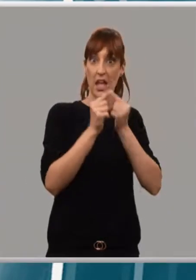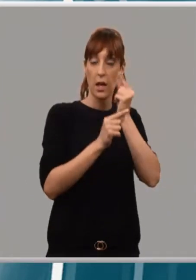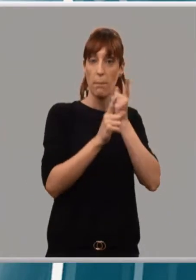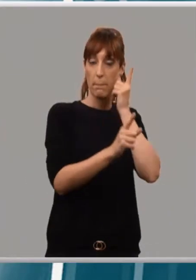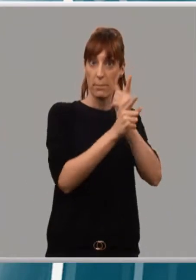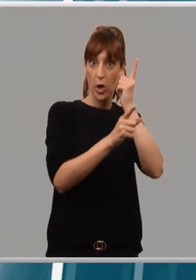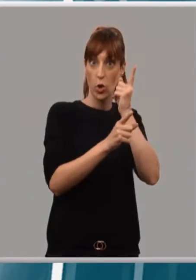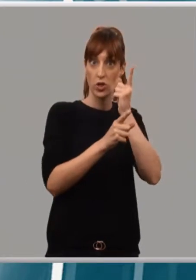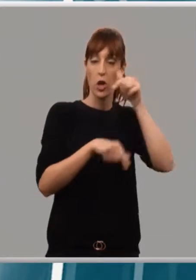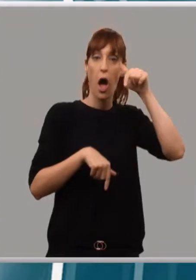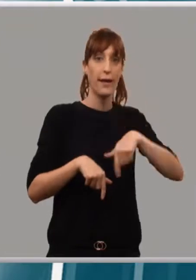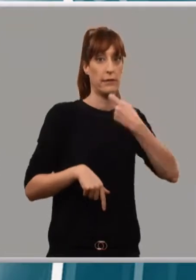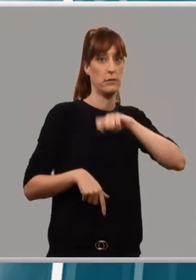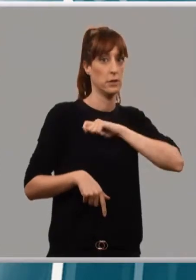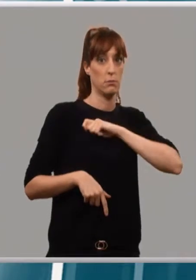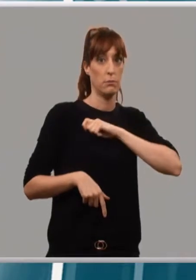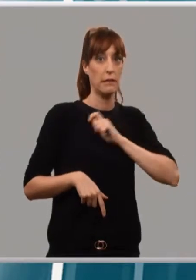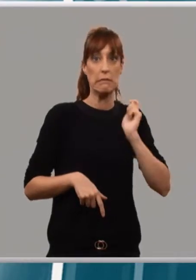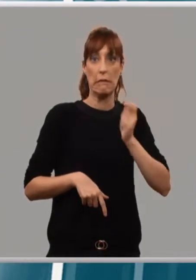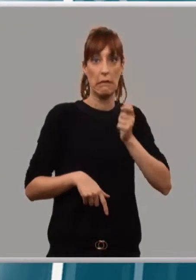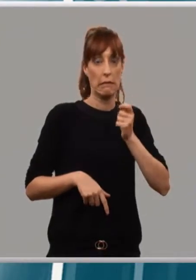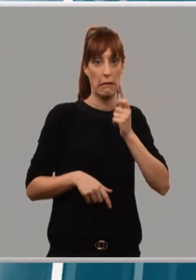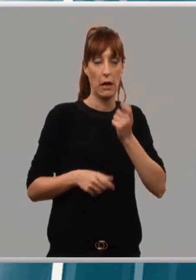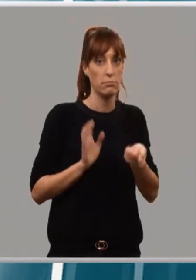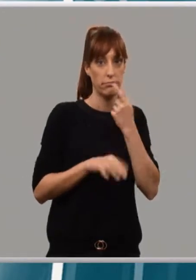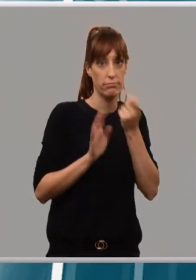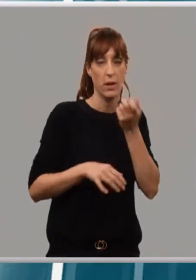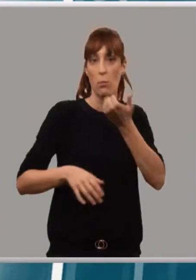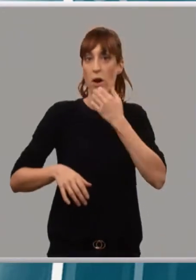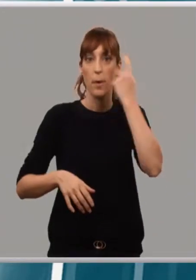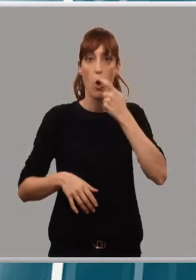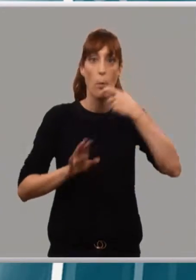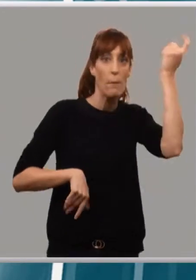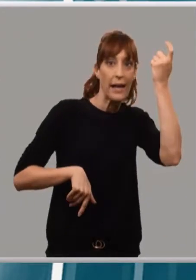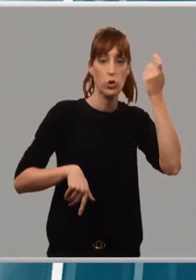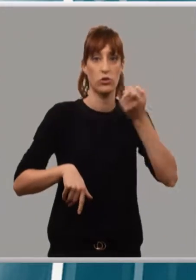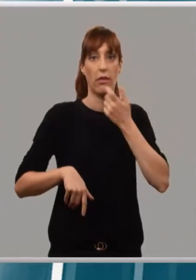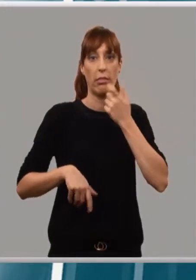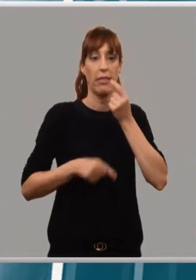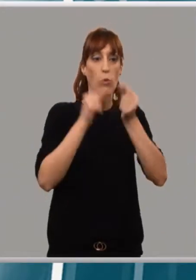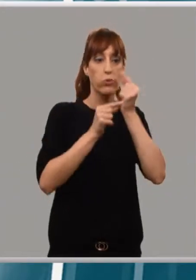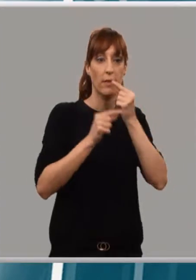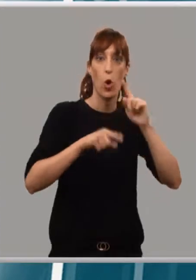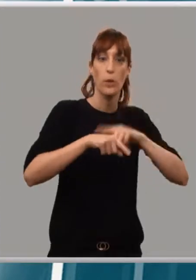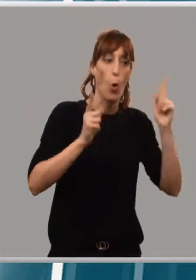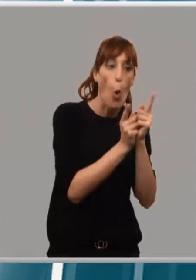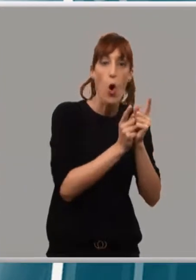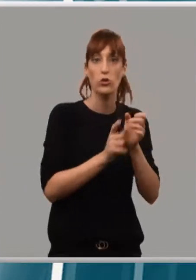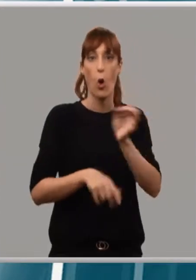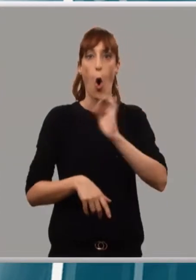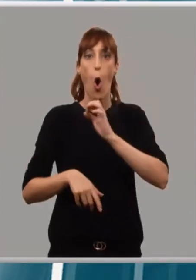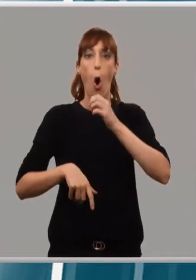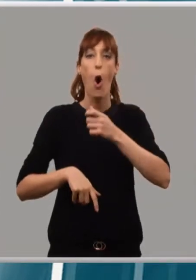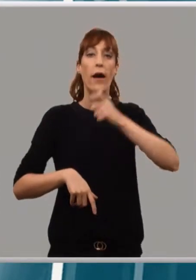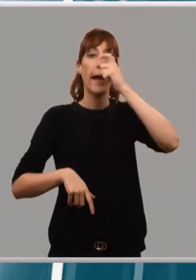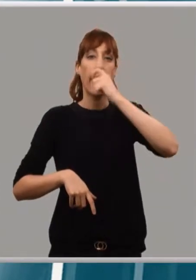se arrastran de que un antibiótico hace que una infección vírica dure menos tiempo o que la gripe se cura con antibióticos, pues habrá una presión